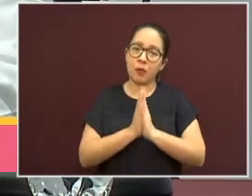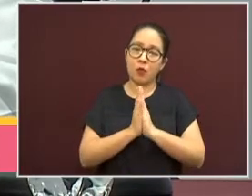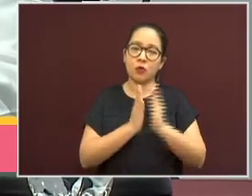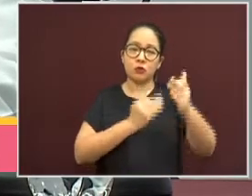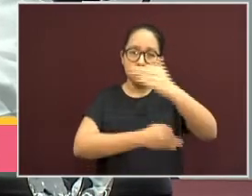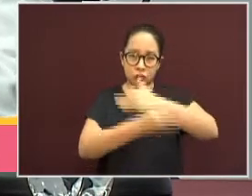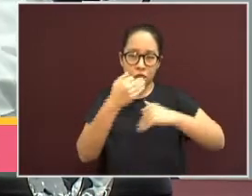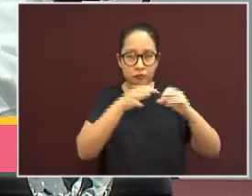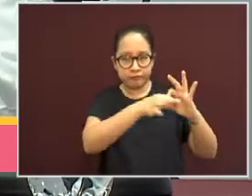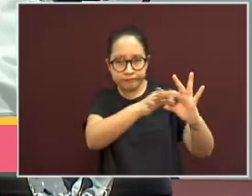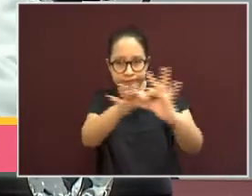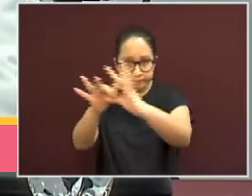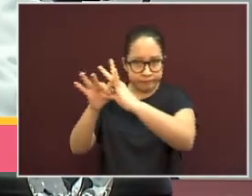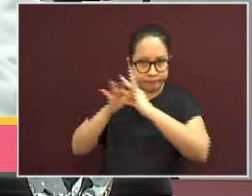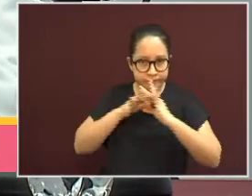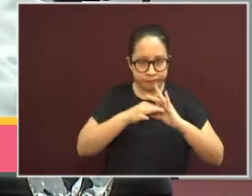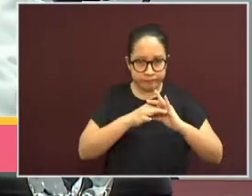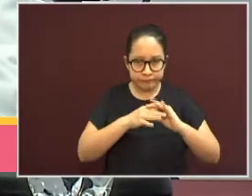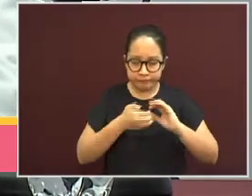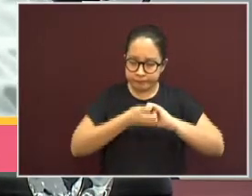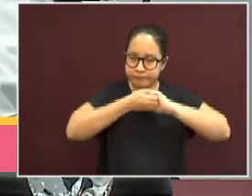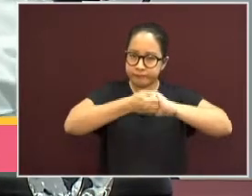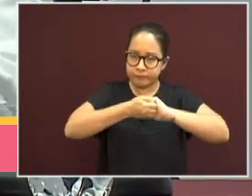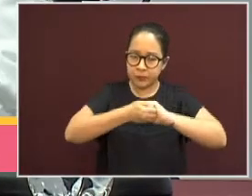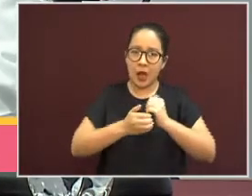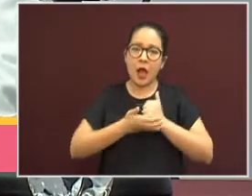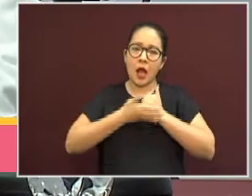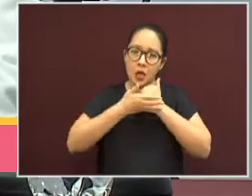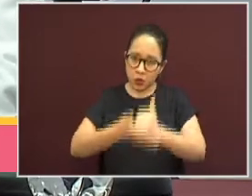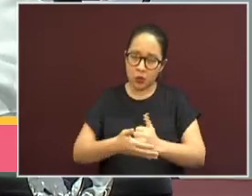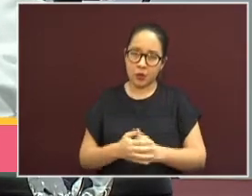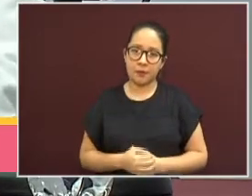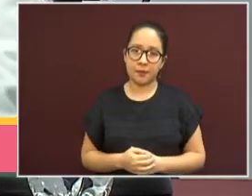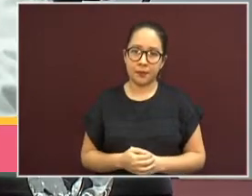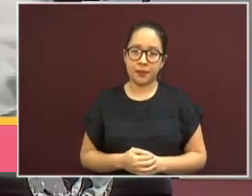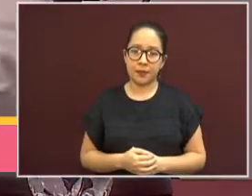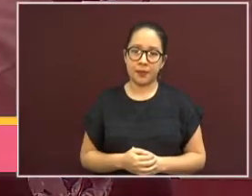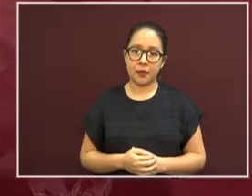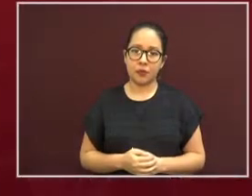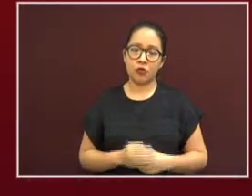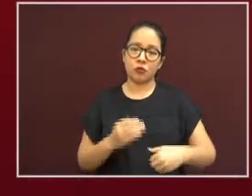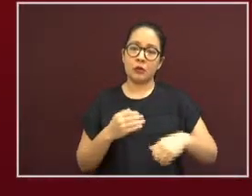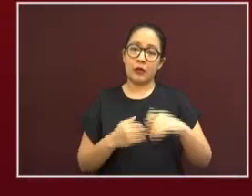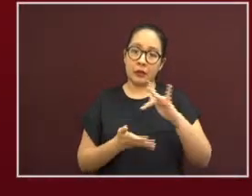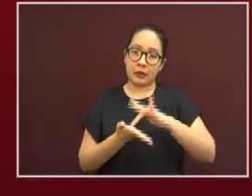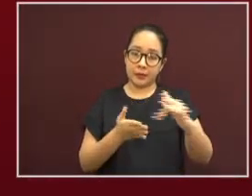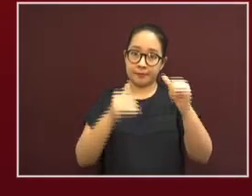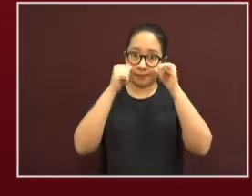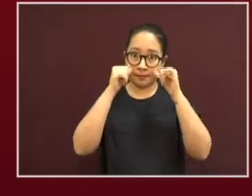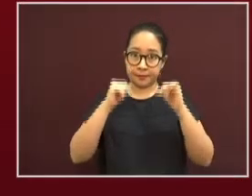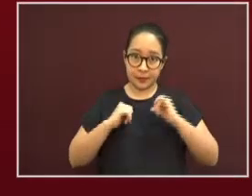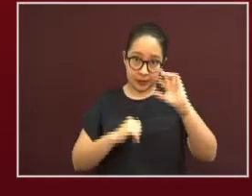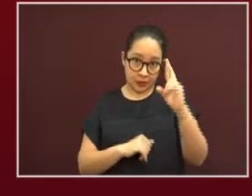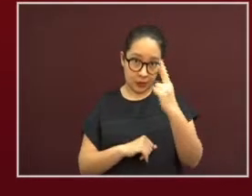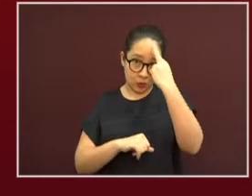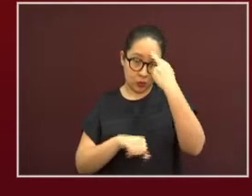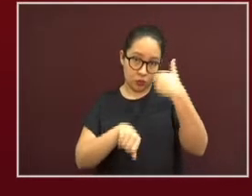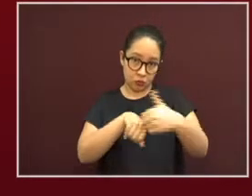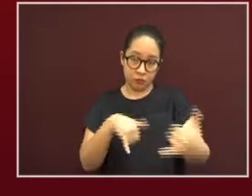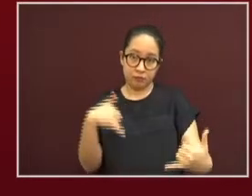merecemos ayuda. Gracias por su atención. Y le recuerdo el número de atención para coronavirus, el 800